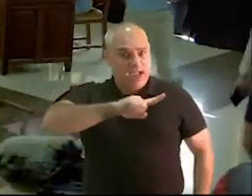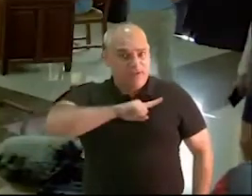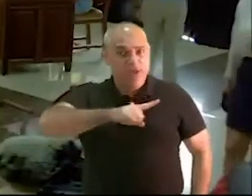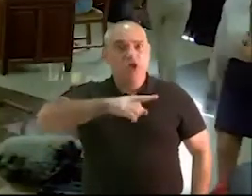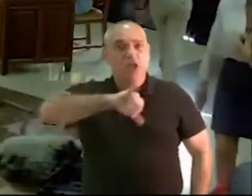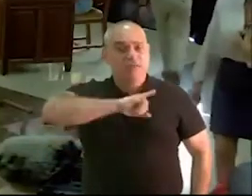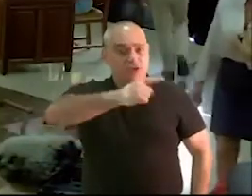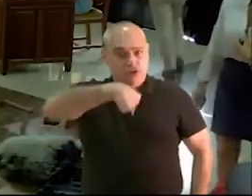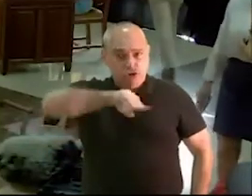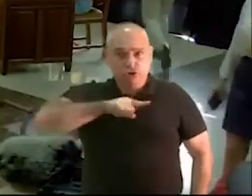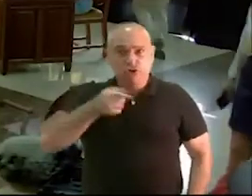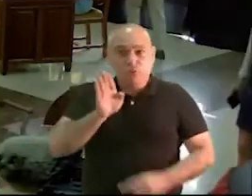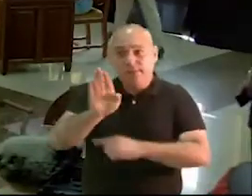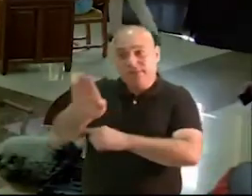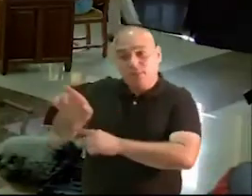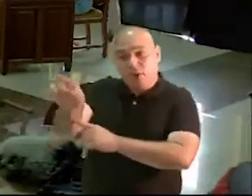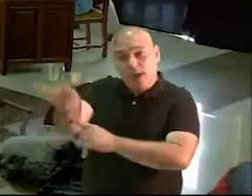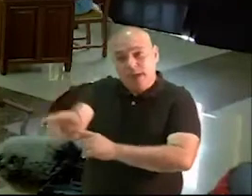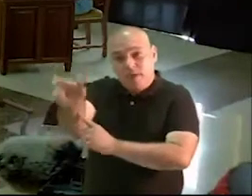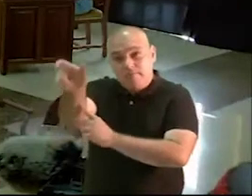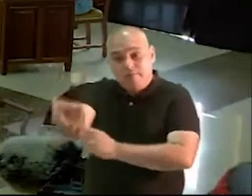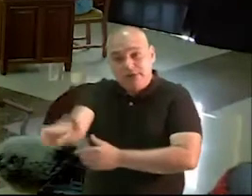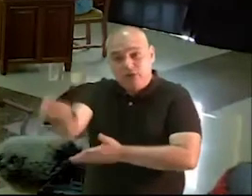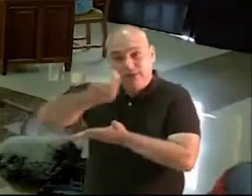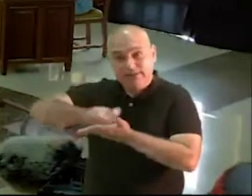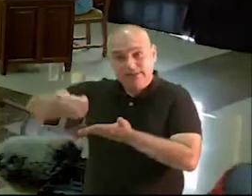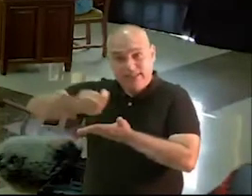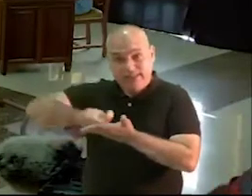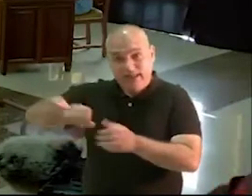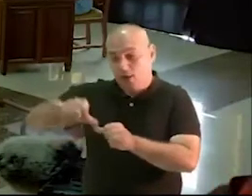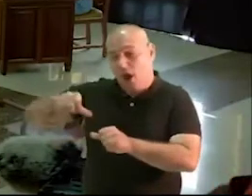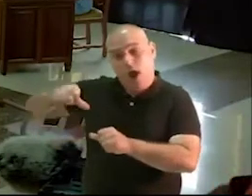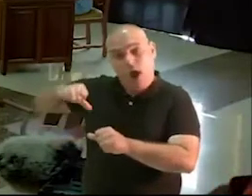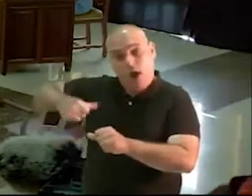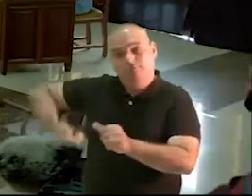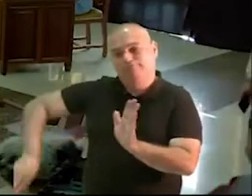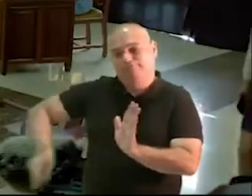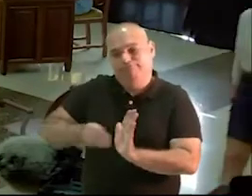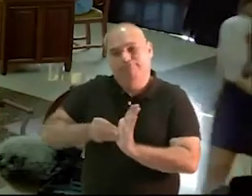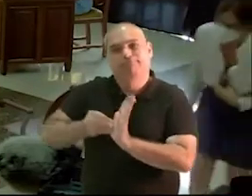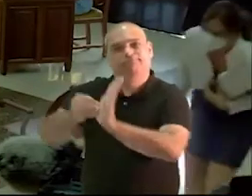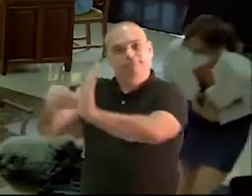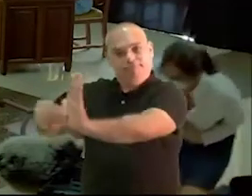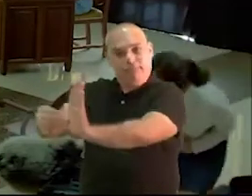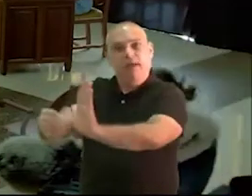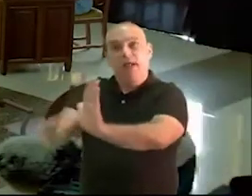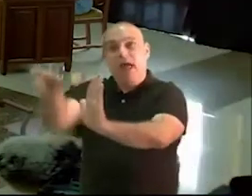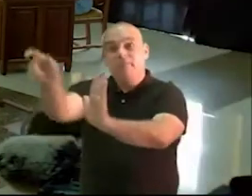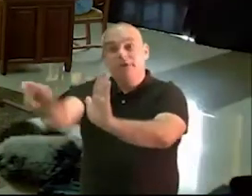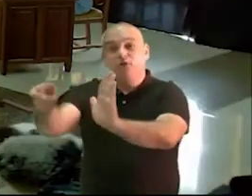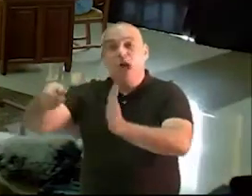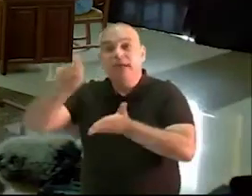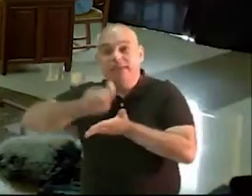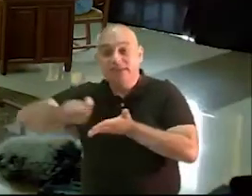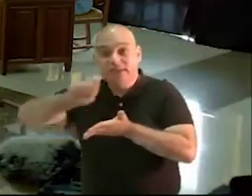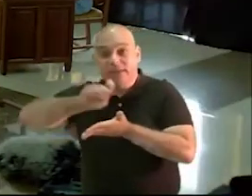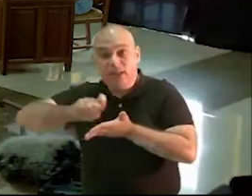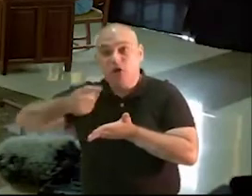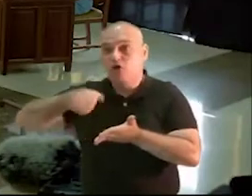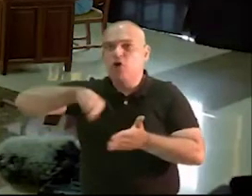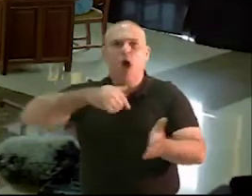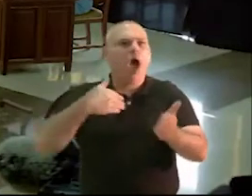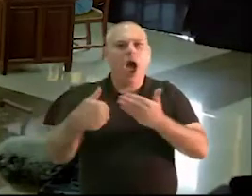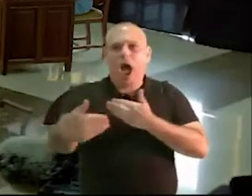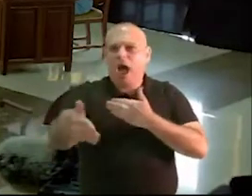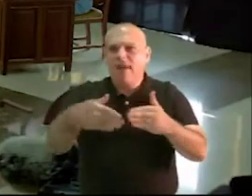al secretario una serie de antecedentes que no constan en el informe del propio secretario. Hablábamos de la constitución del grupo,